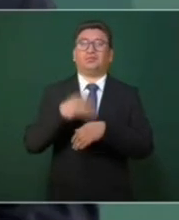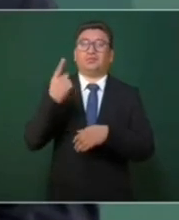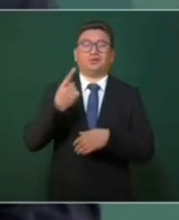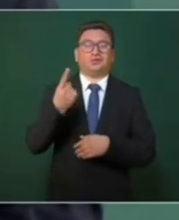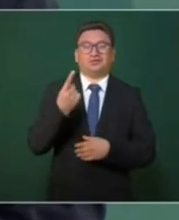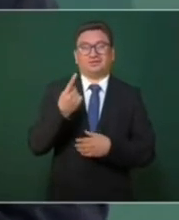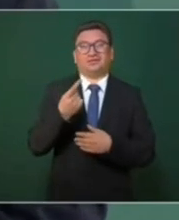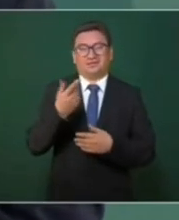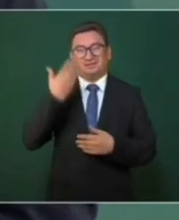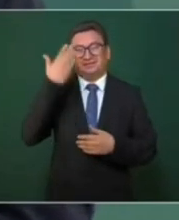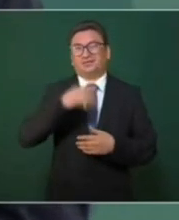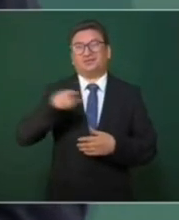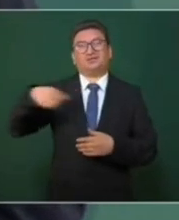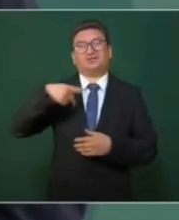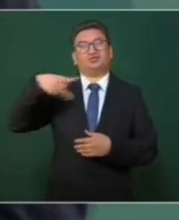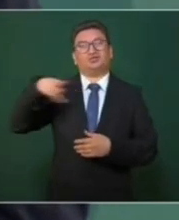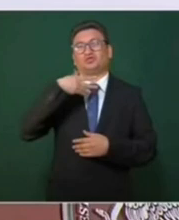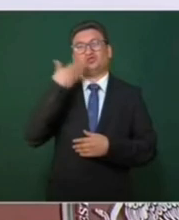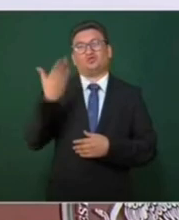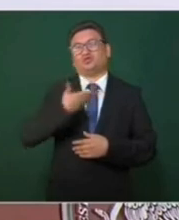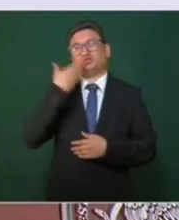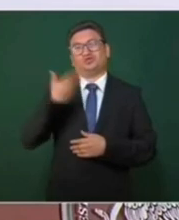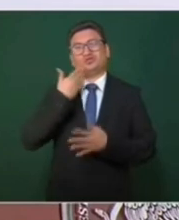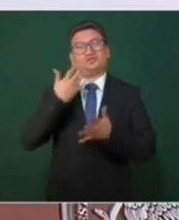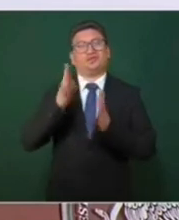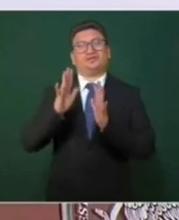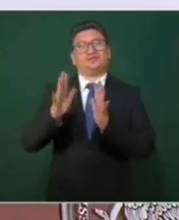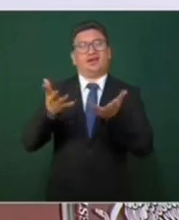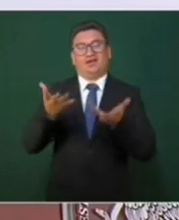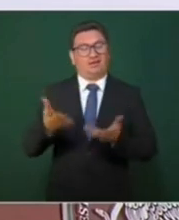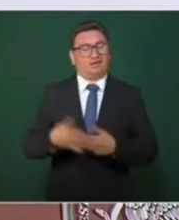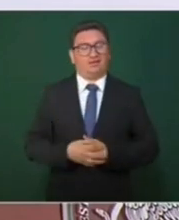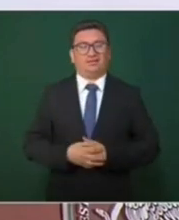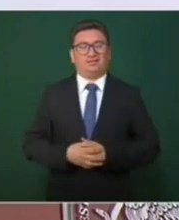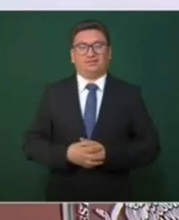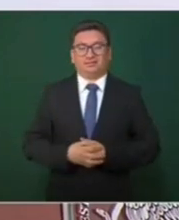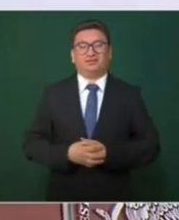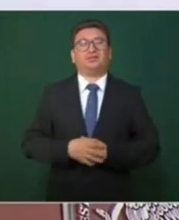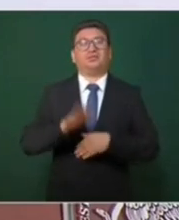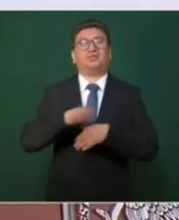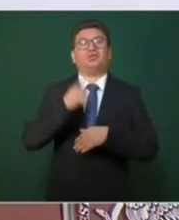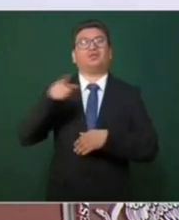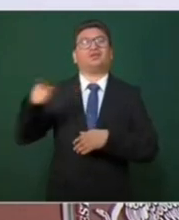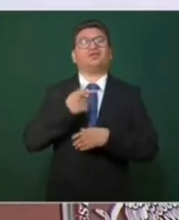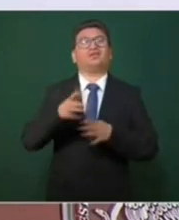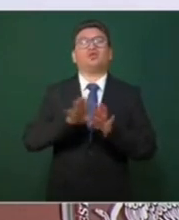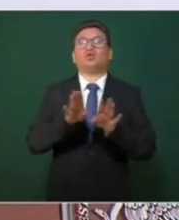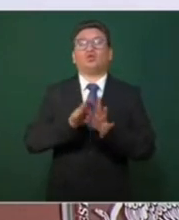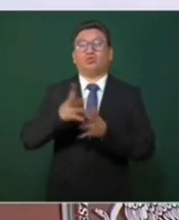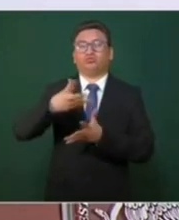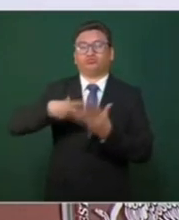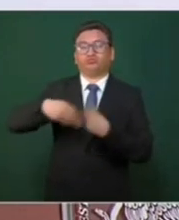tienen como estrategia. es que manejan mucho dinero